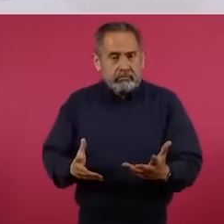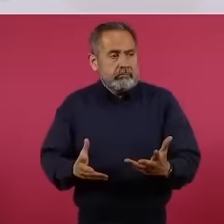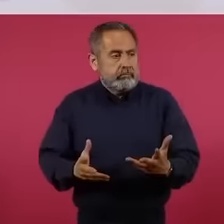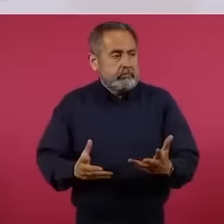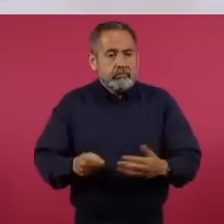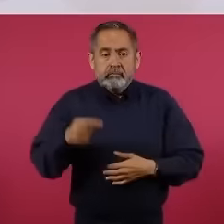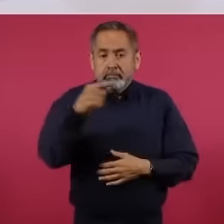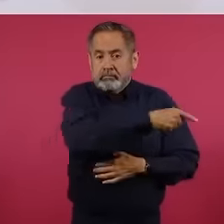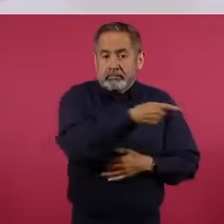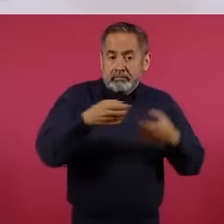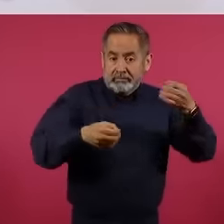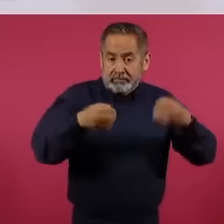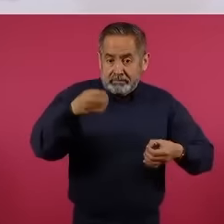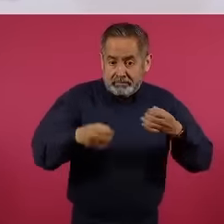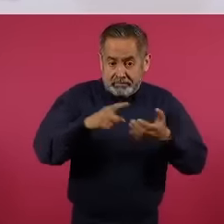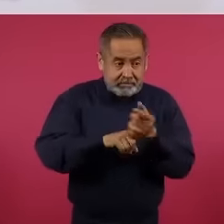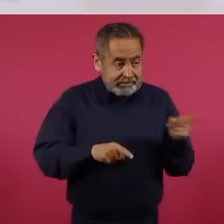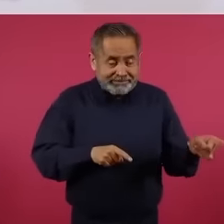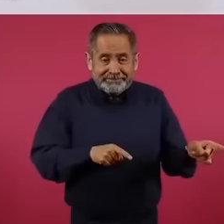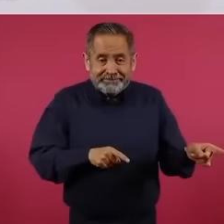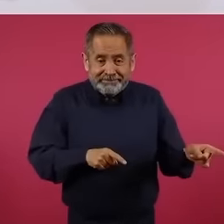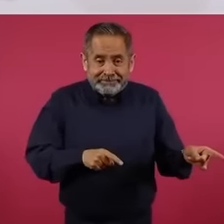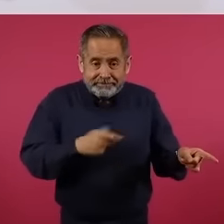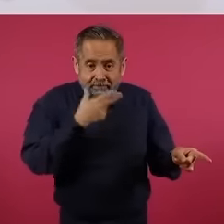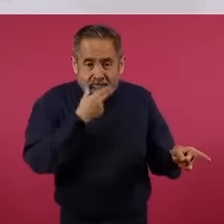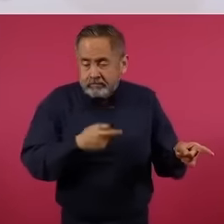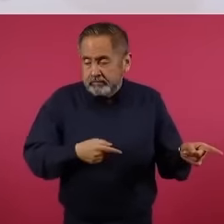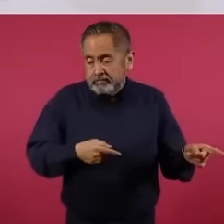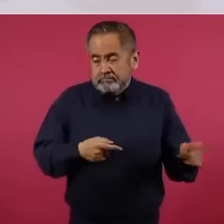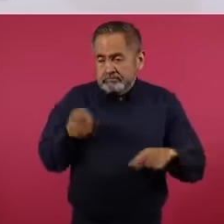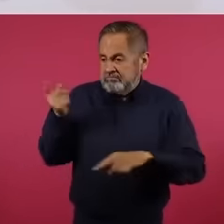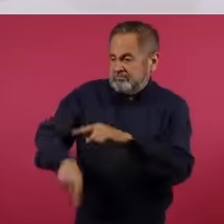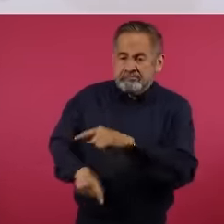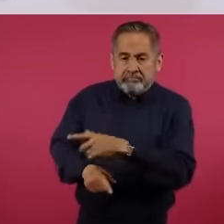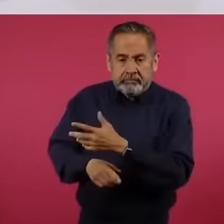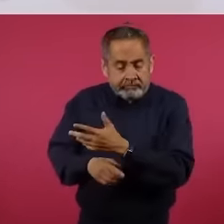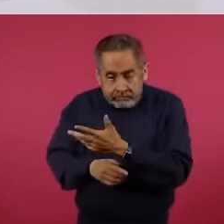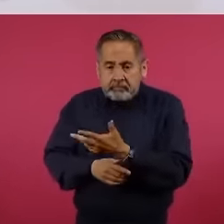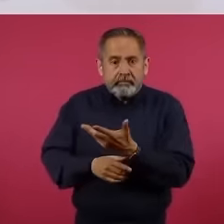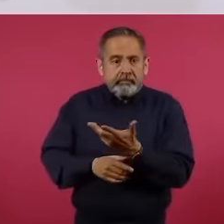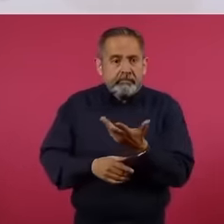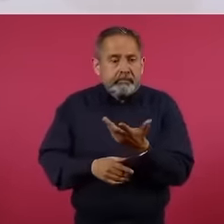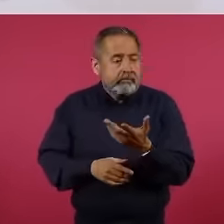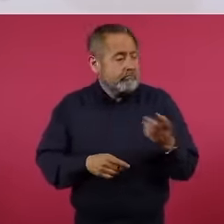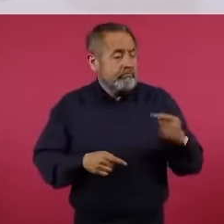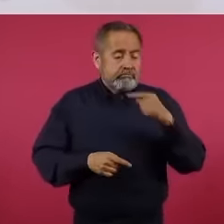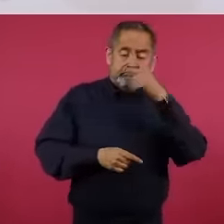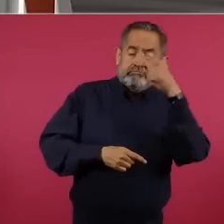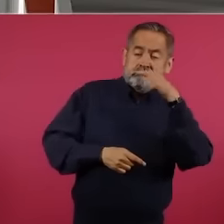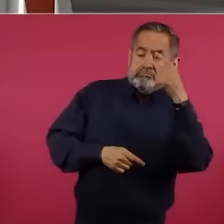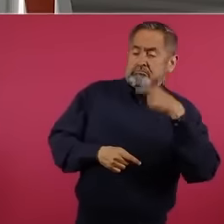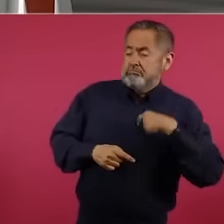hasta presume